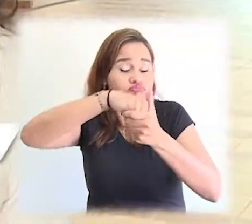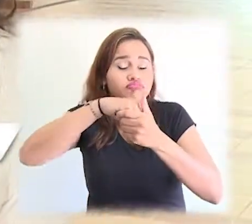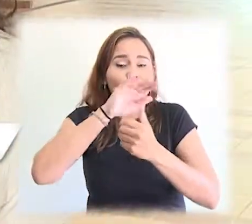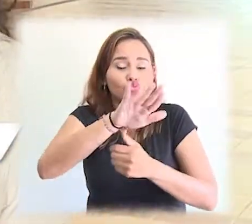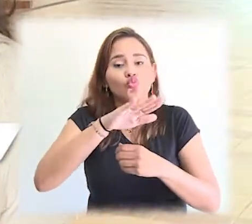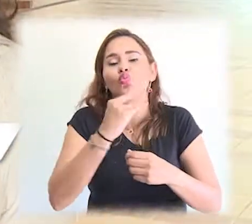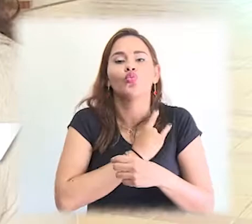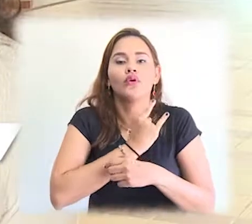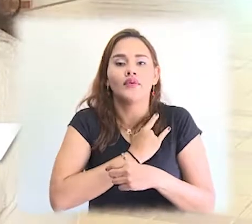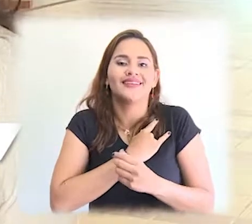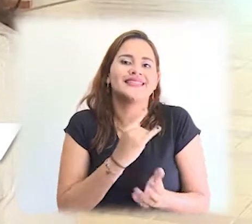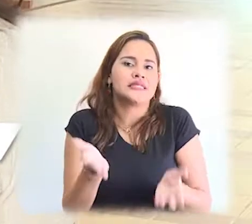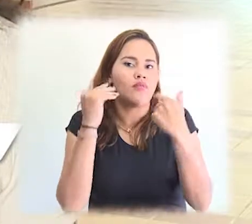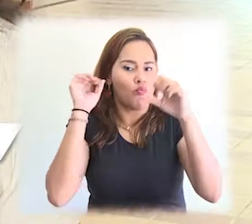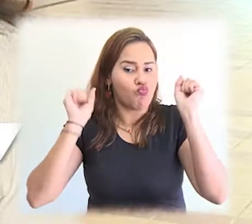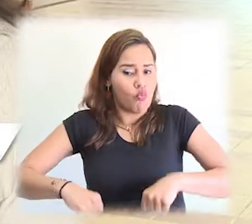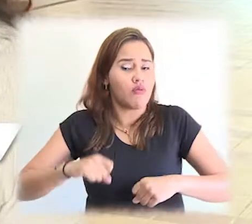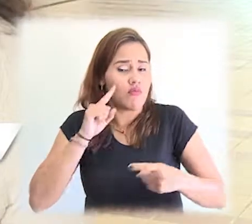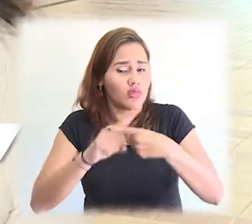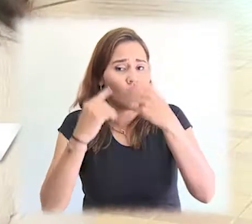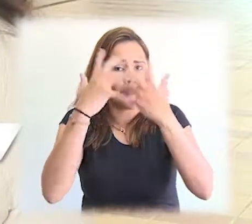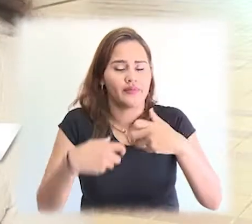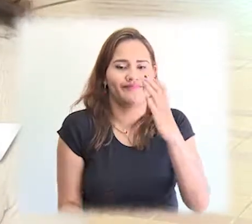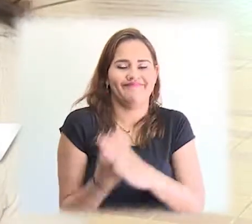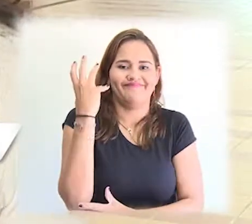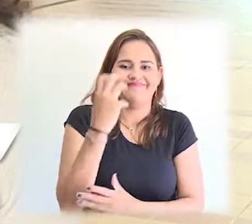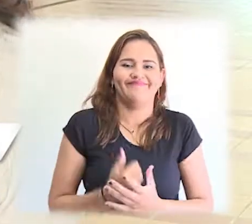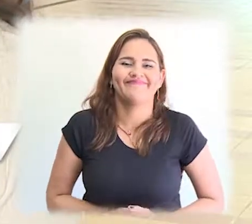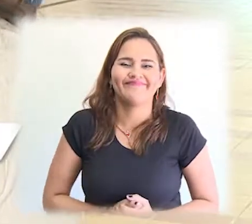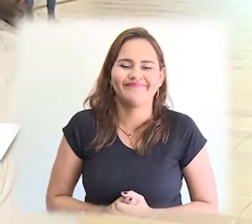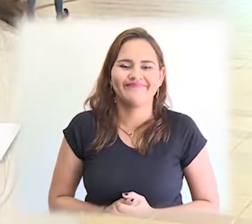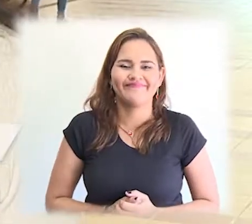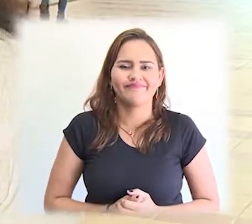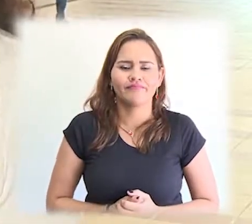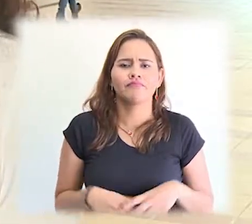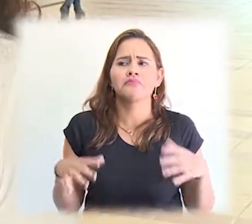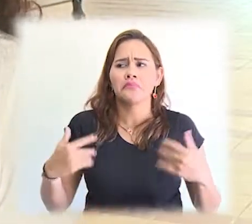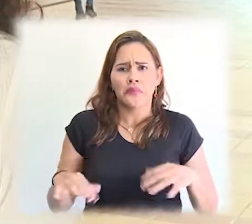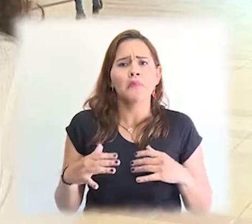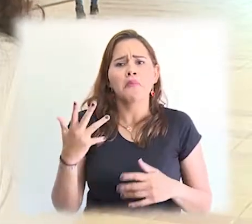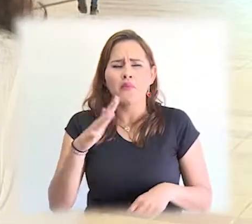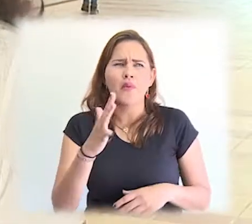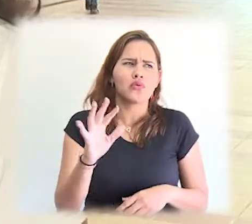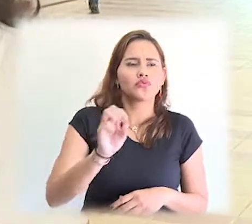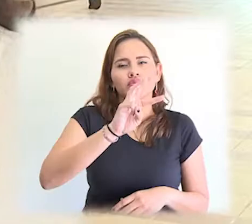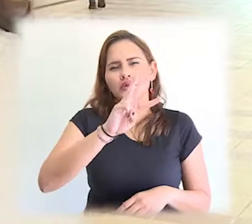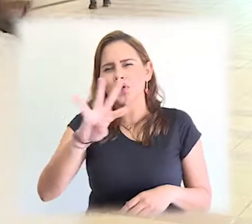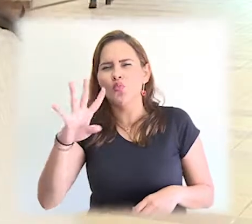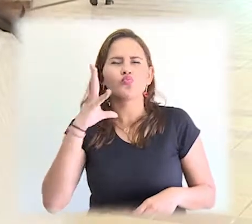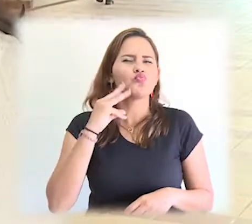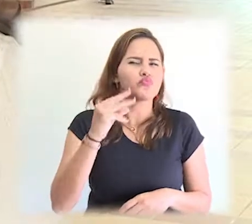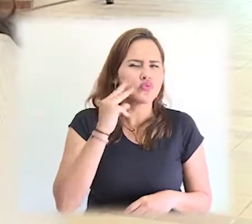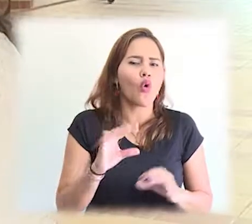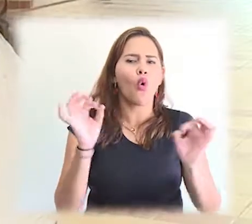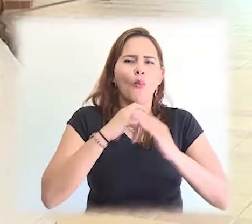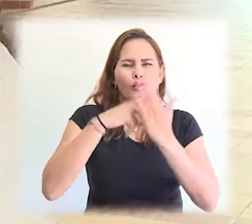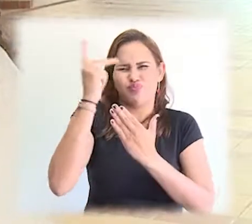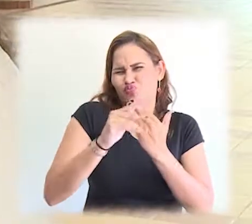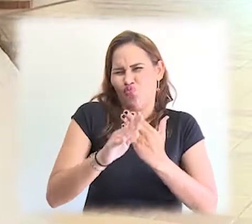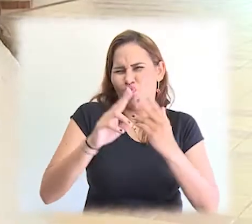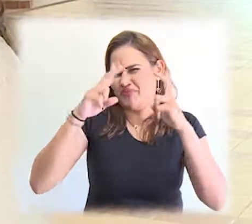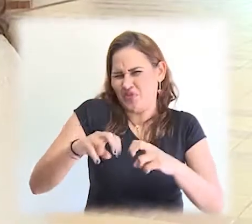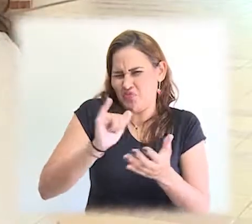de 34 empresas o proyectos de investigación que tenían potencial de crecimiento y hoy están facturando, empresas.